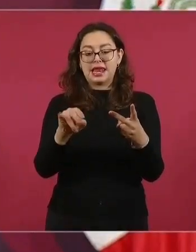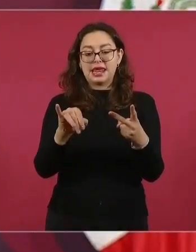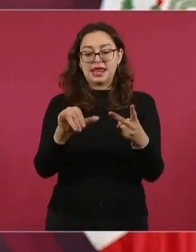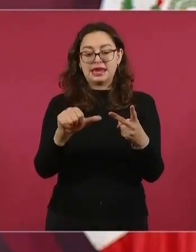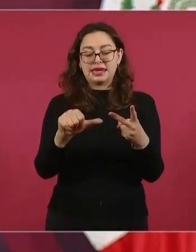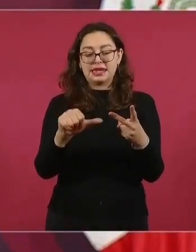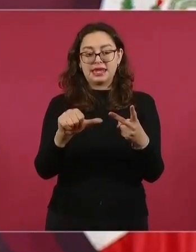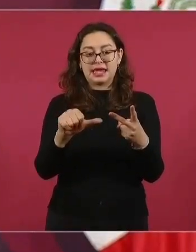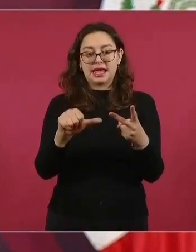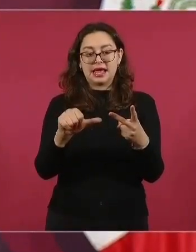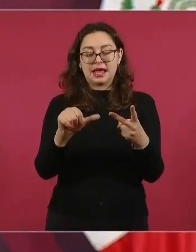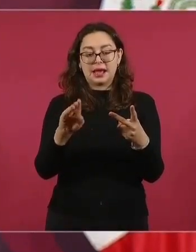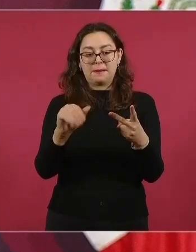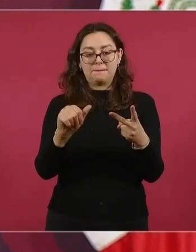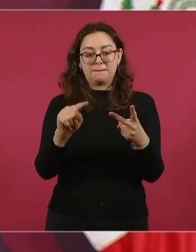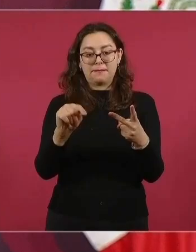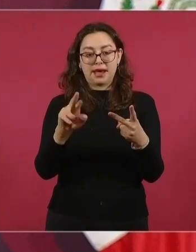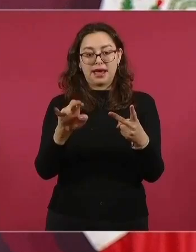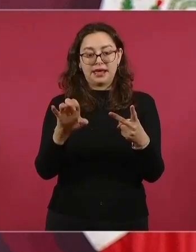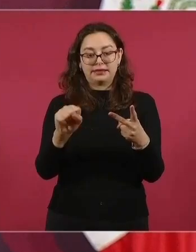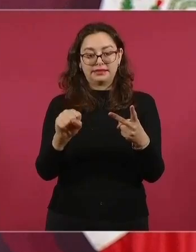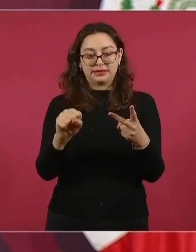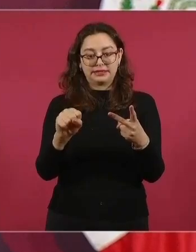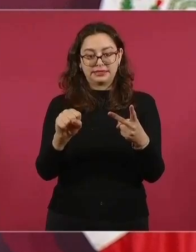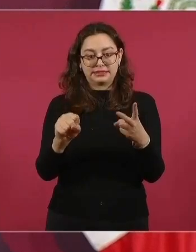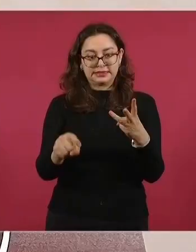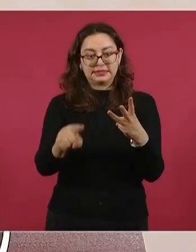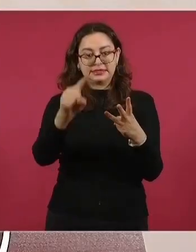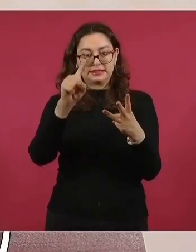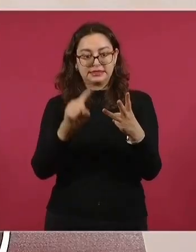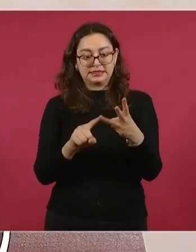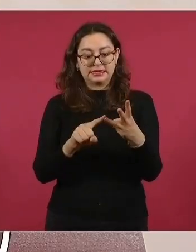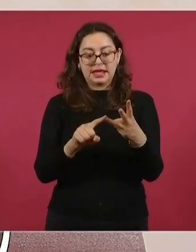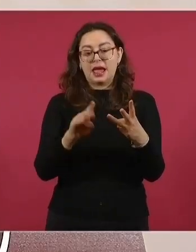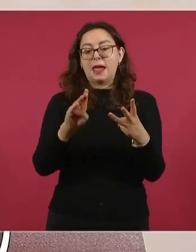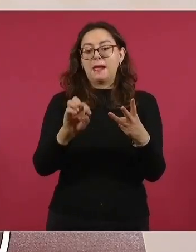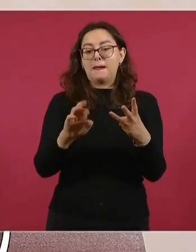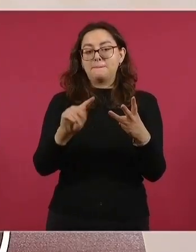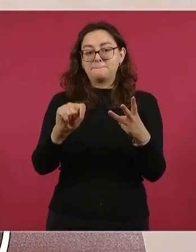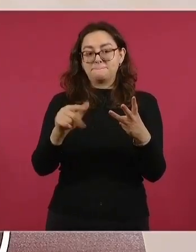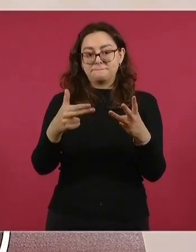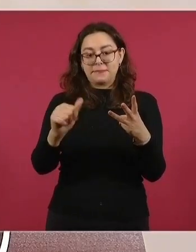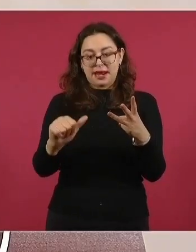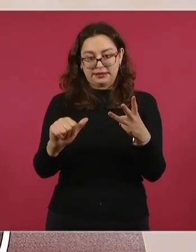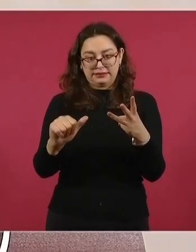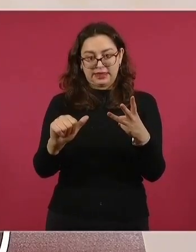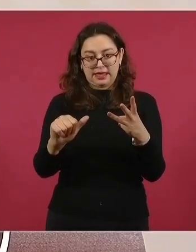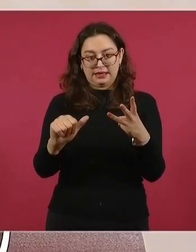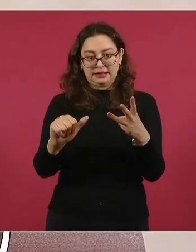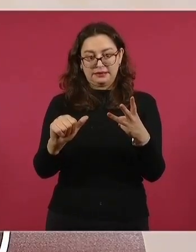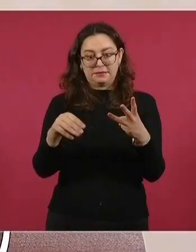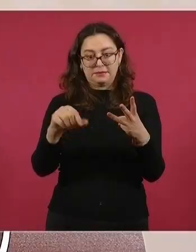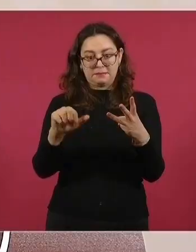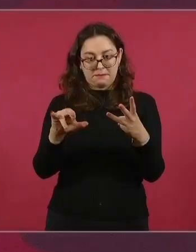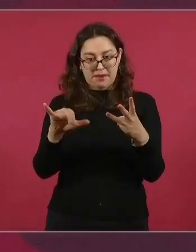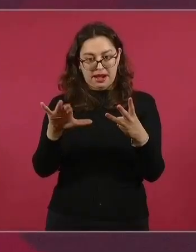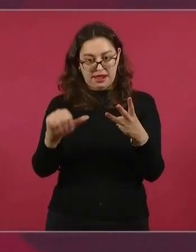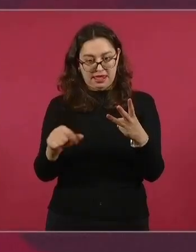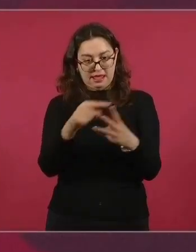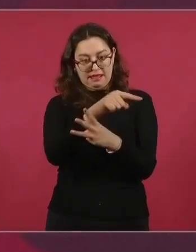Guadarrama y vuelve Berta María, alcalde Luján, las tres,